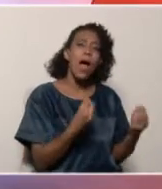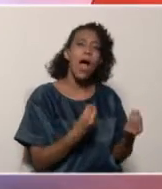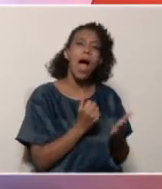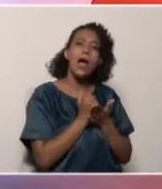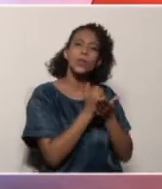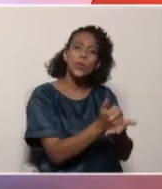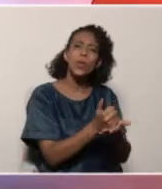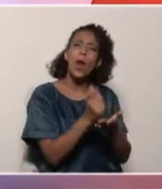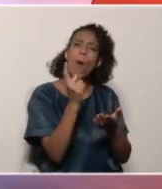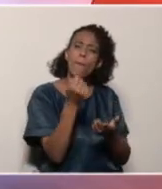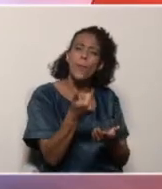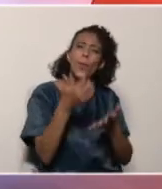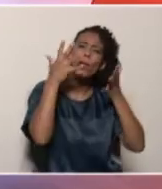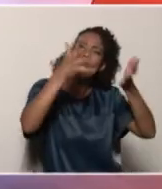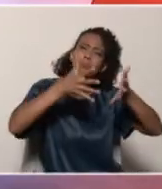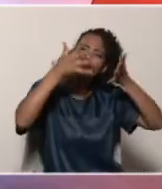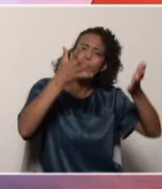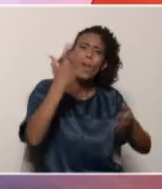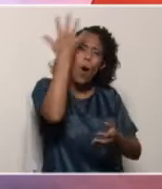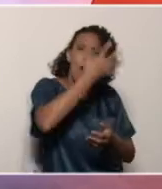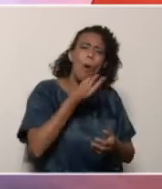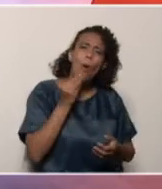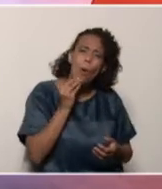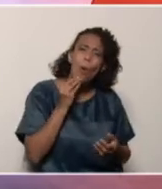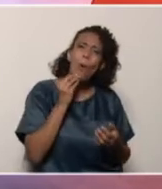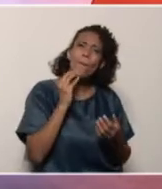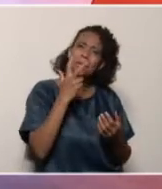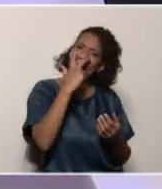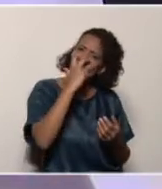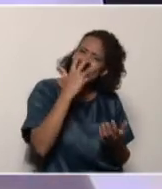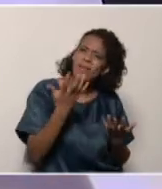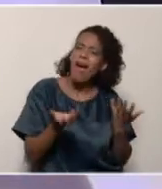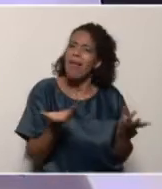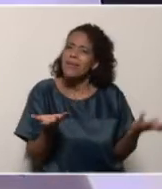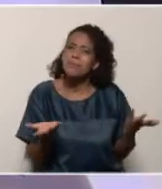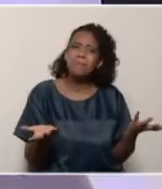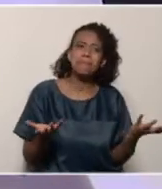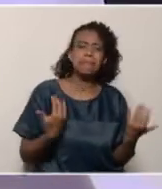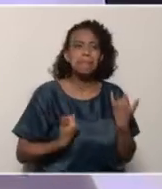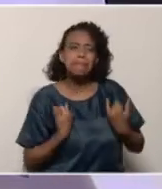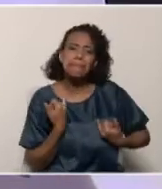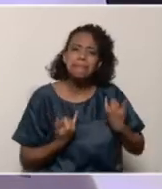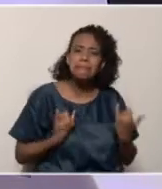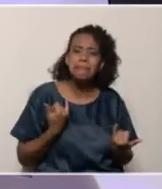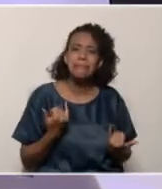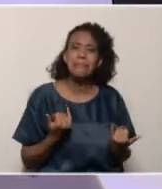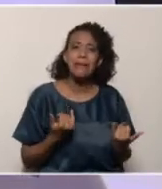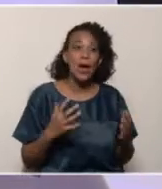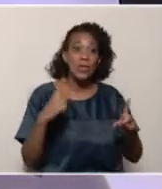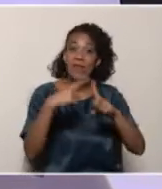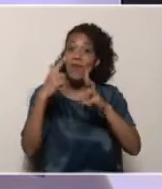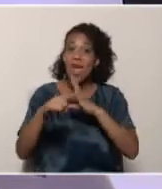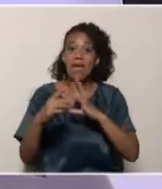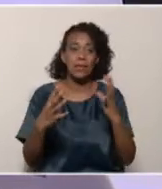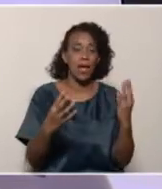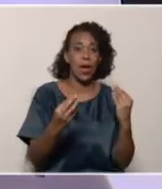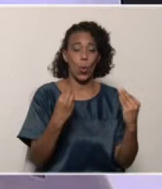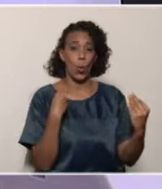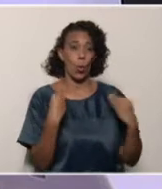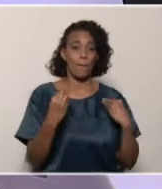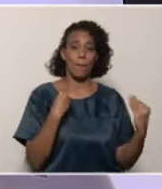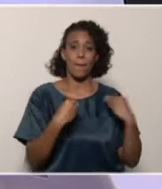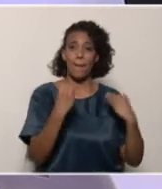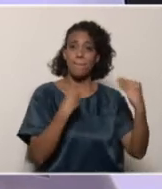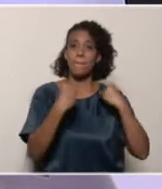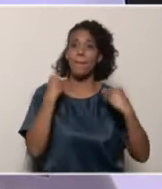porque ellos puedan tener inquietud, como sabemos, nos los han hecho saber de los distintos medios que contamos para